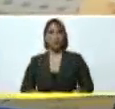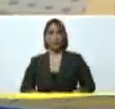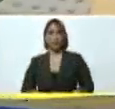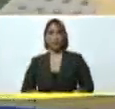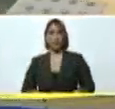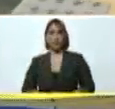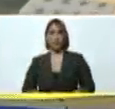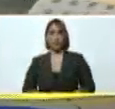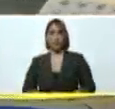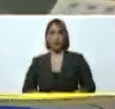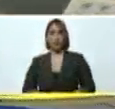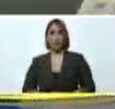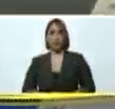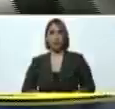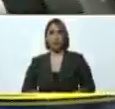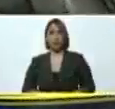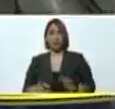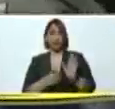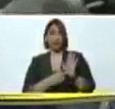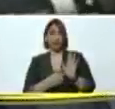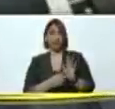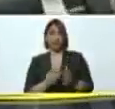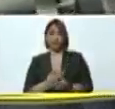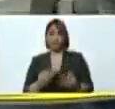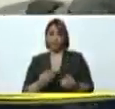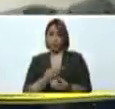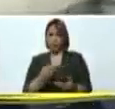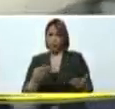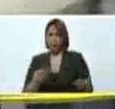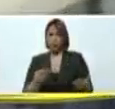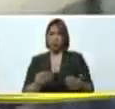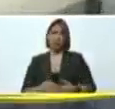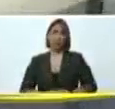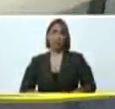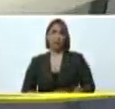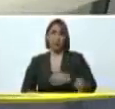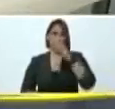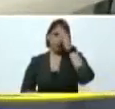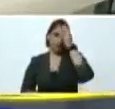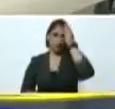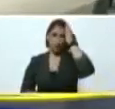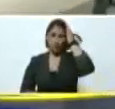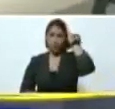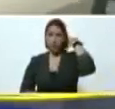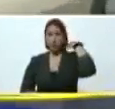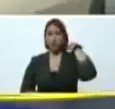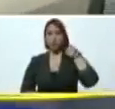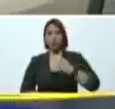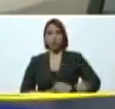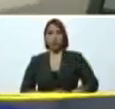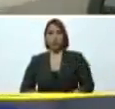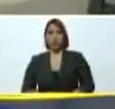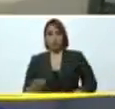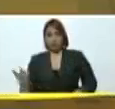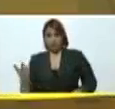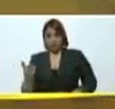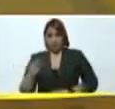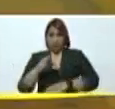verdaderamente estar aquí. Ustedes adelante, por favor, los invito. Los dos médicos, la